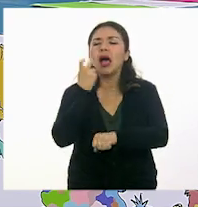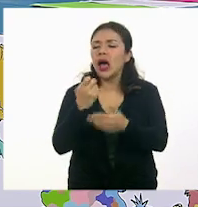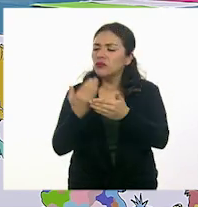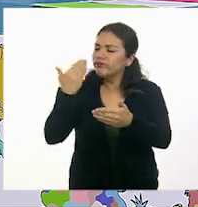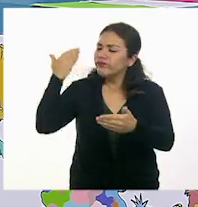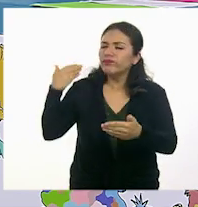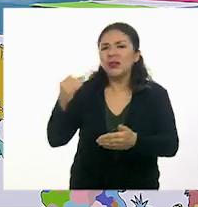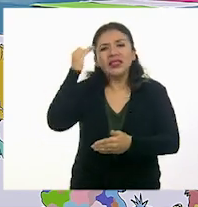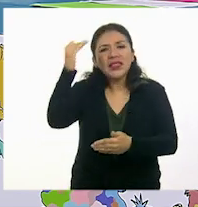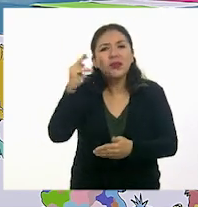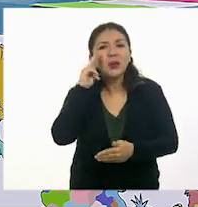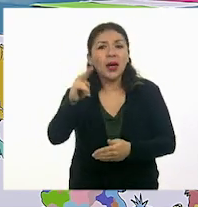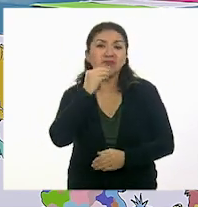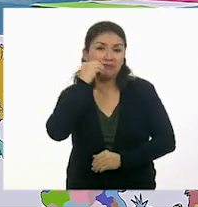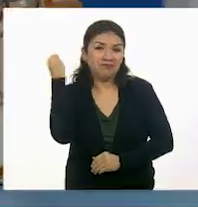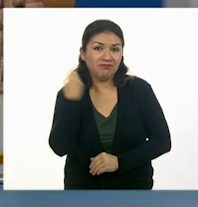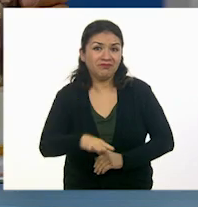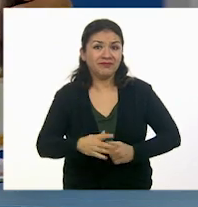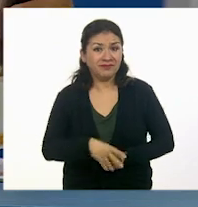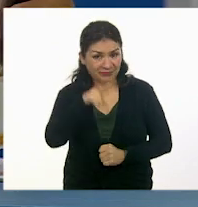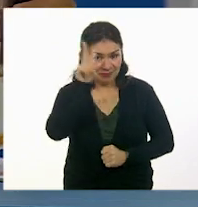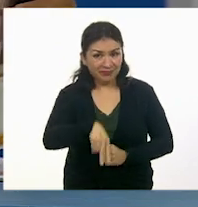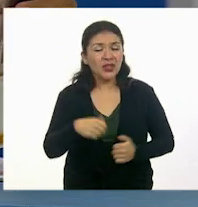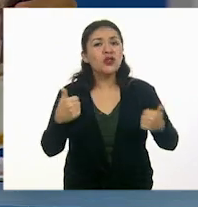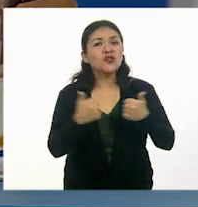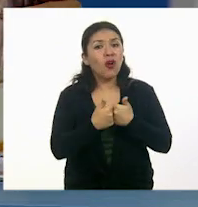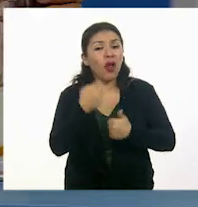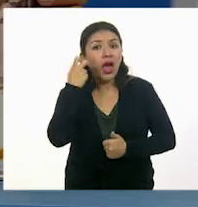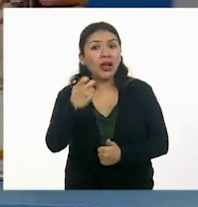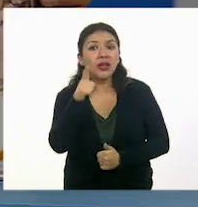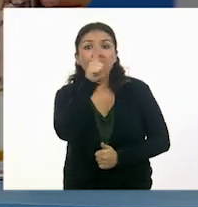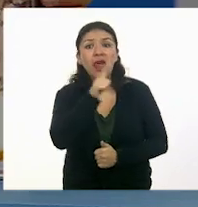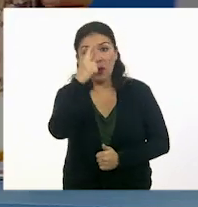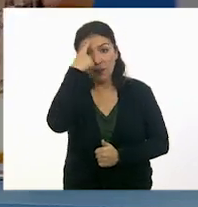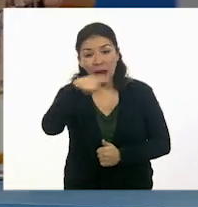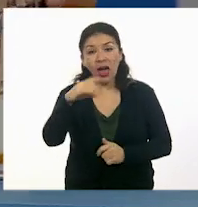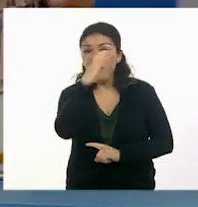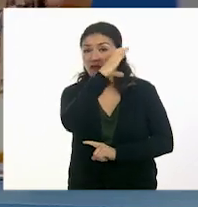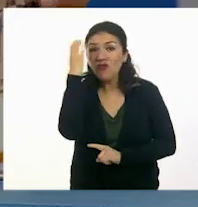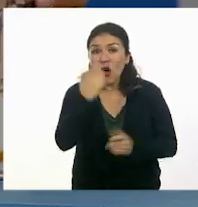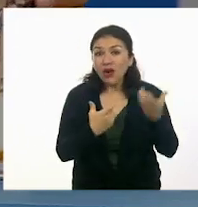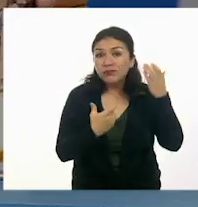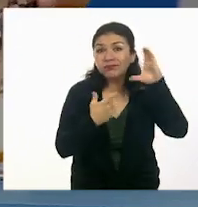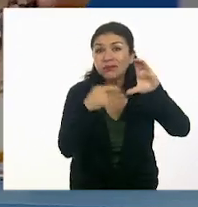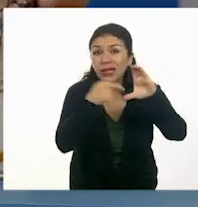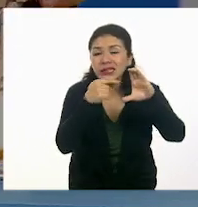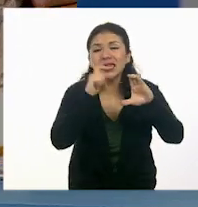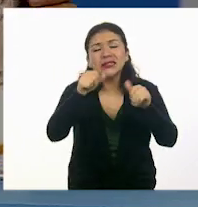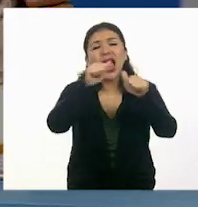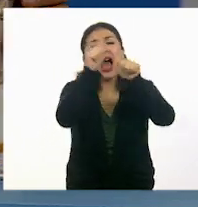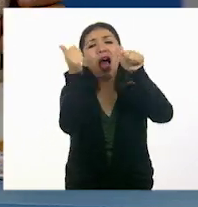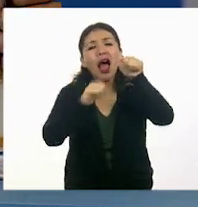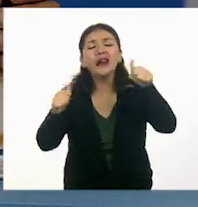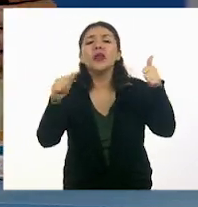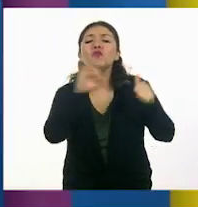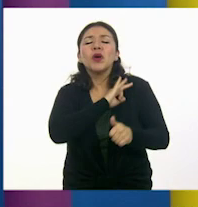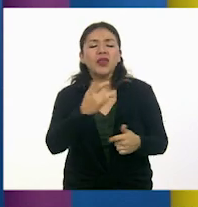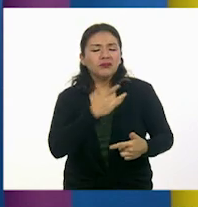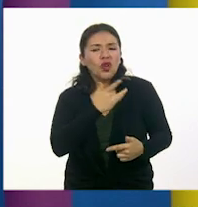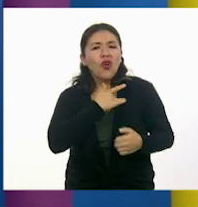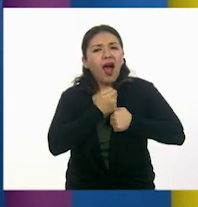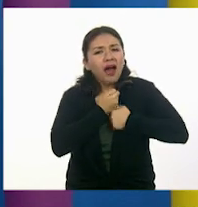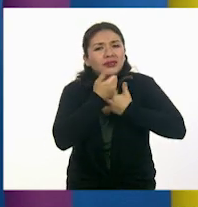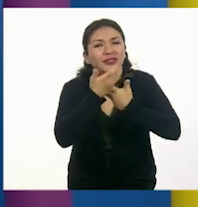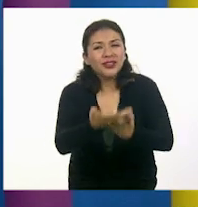aventura. Y qué hermoso el lenguaje es el de las fotografías. Es un arte que comunica con el corazón.